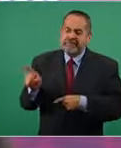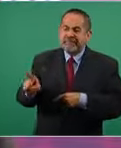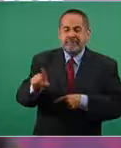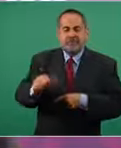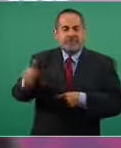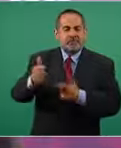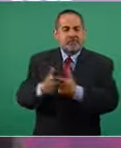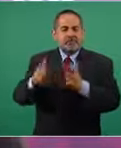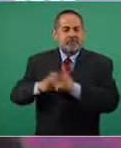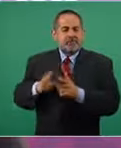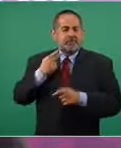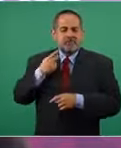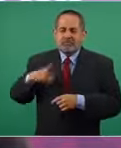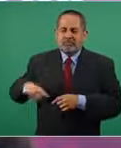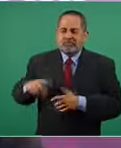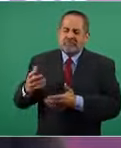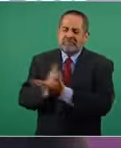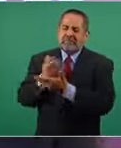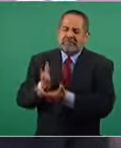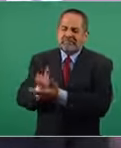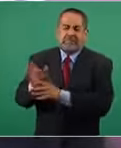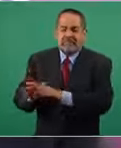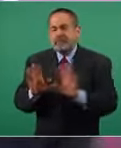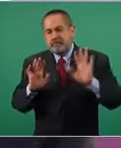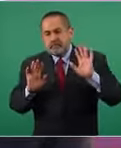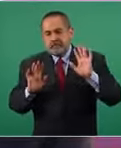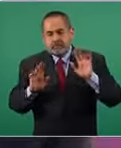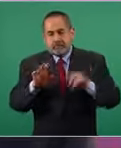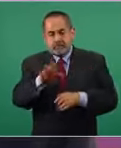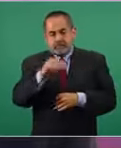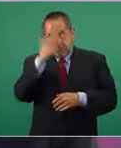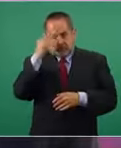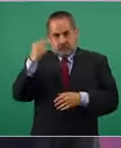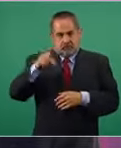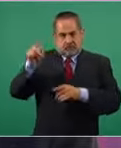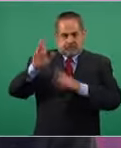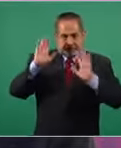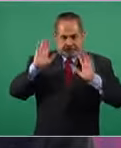conservador que no sé cómo se llama allá